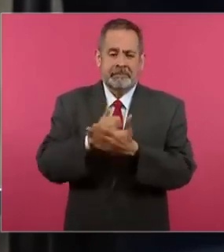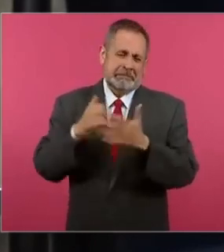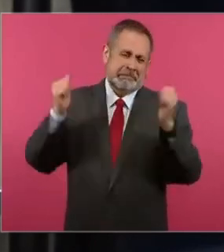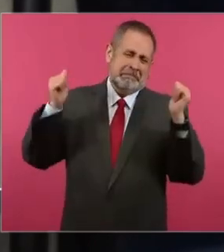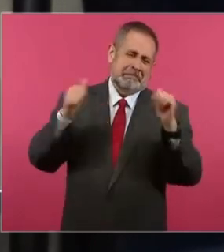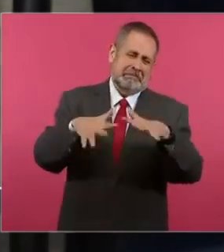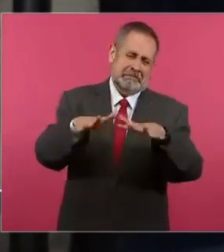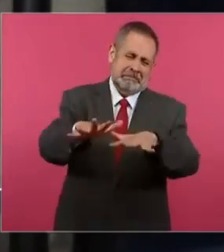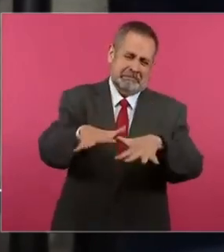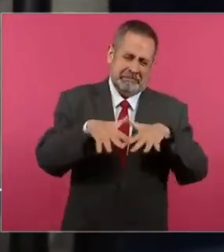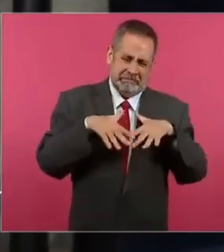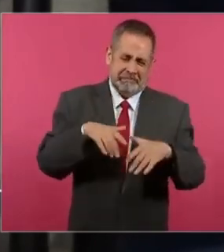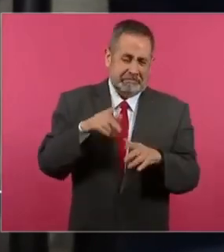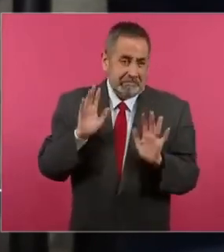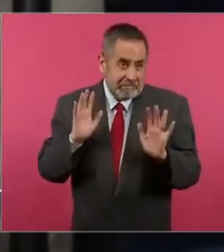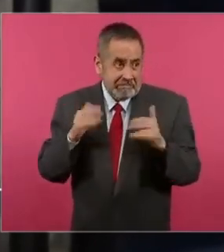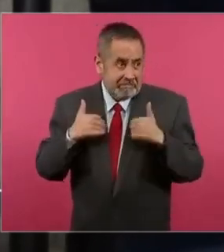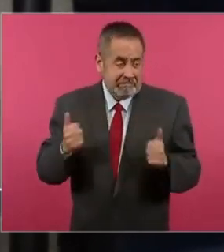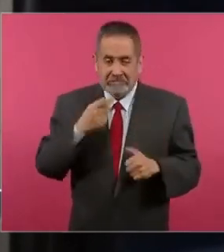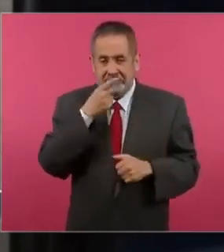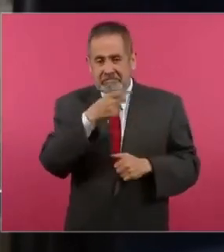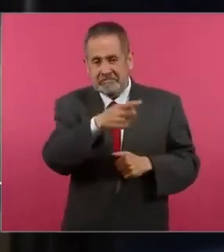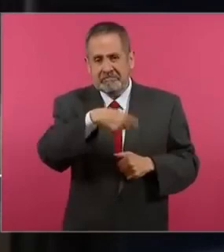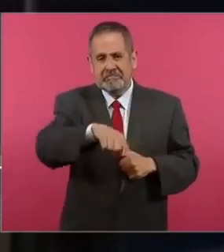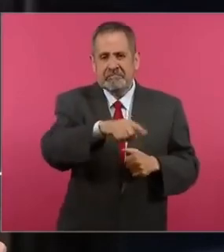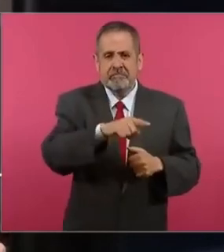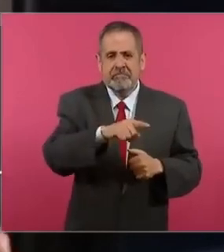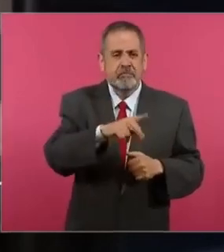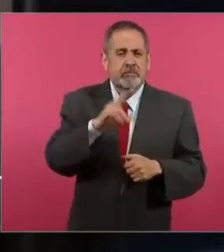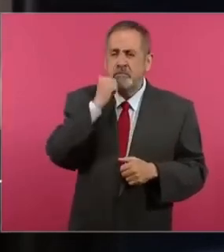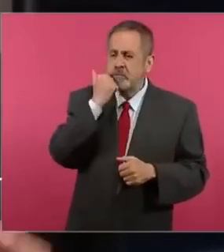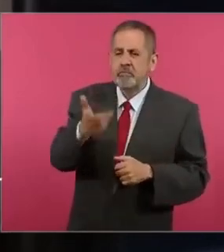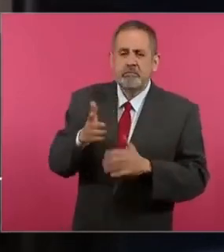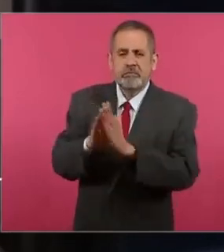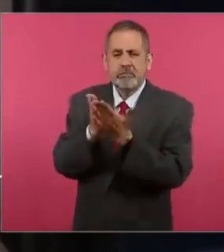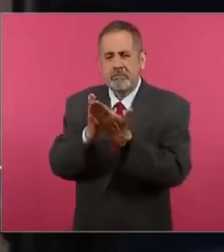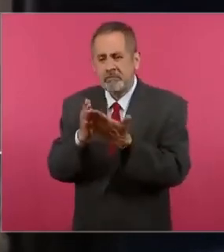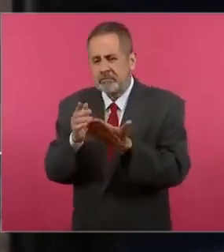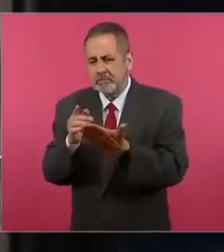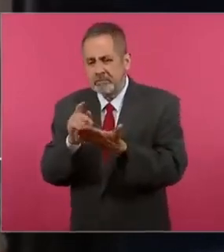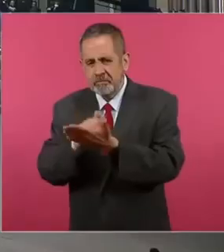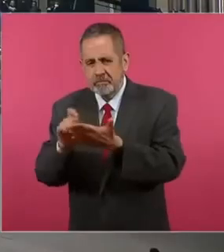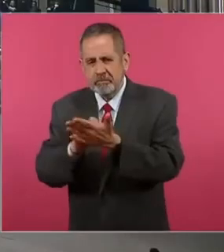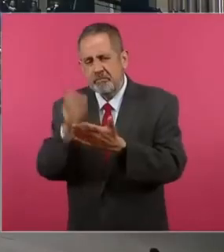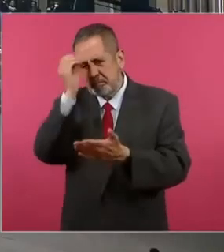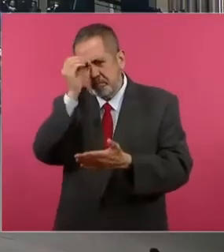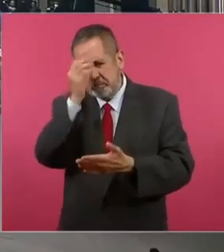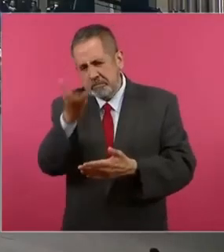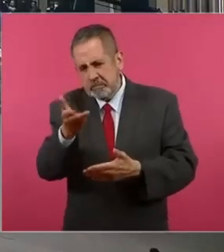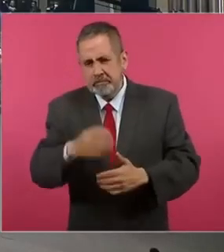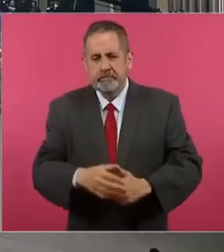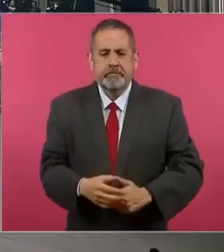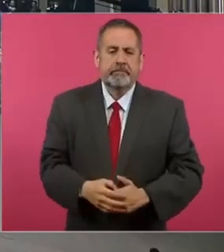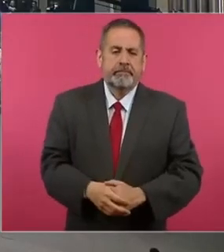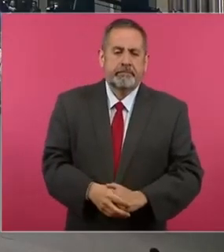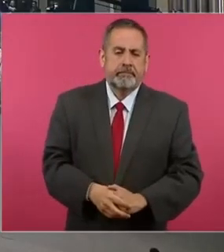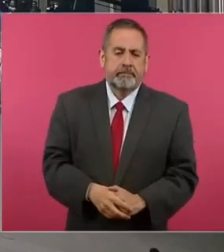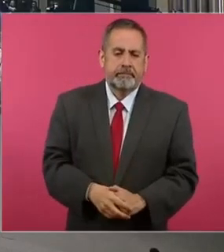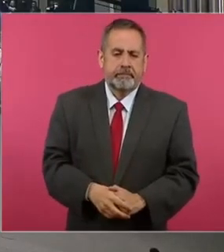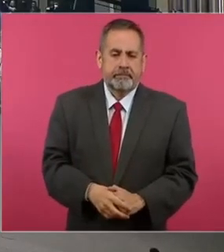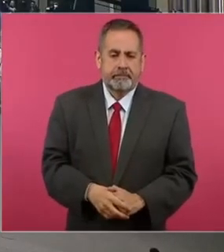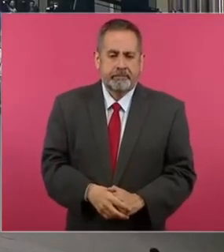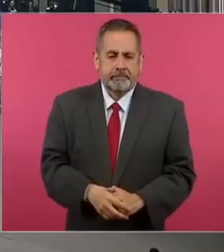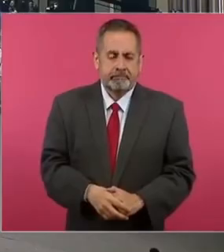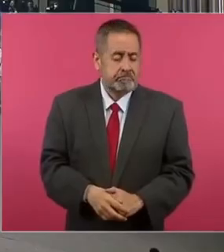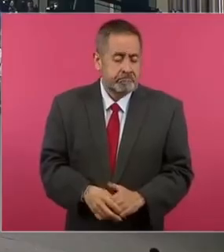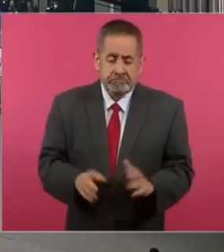no entiendo mal también de estos grupos que se oponen a los libros de texto. ¿Su opinión al respecto, presidente? Pues que están